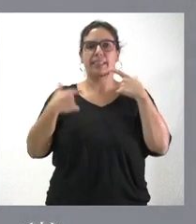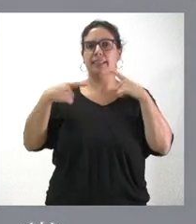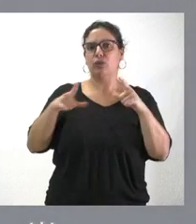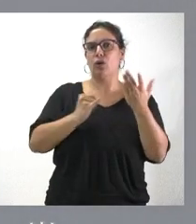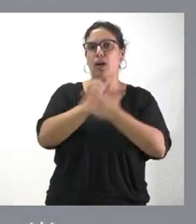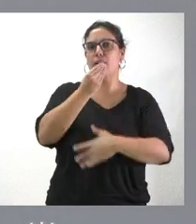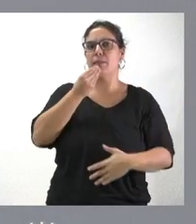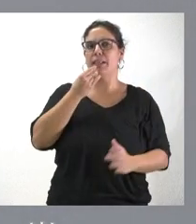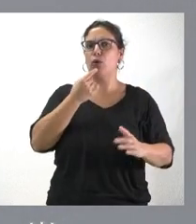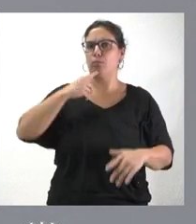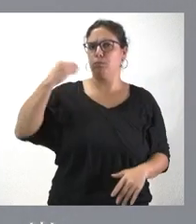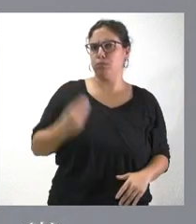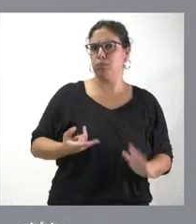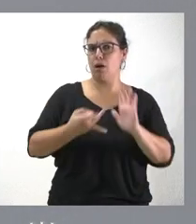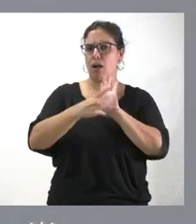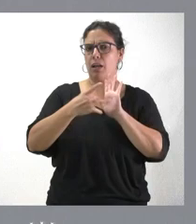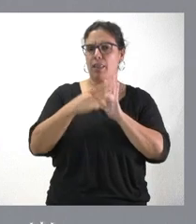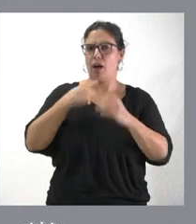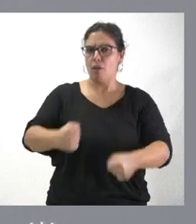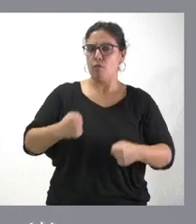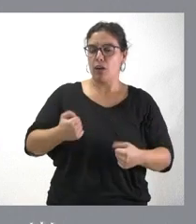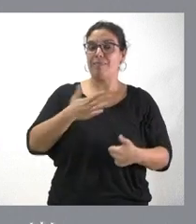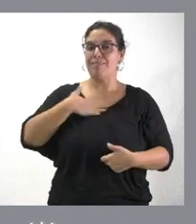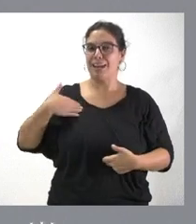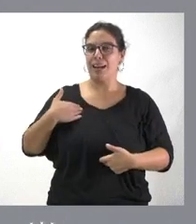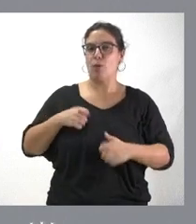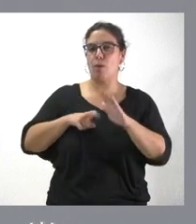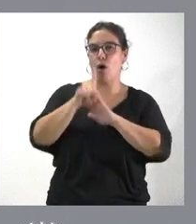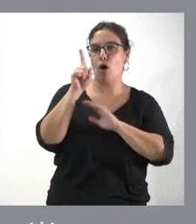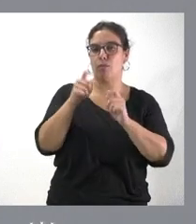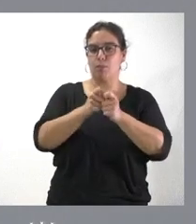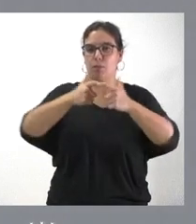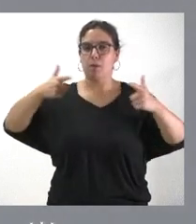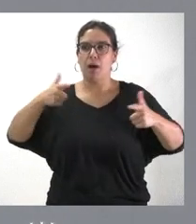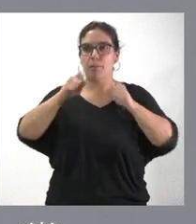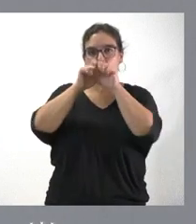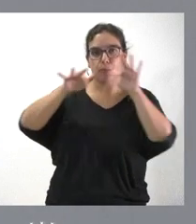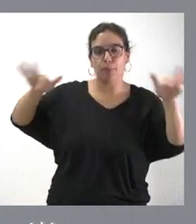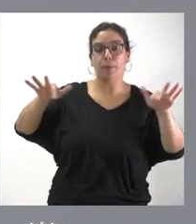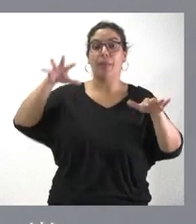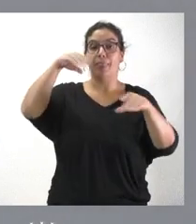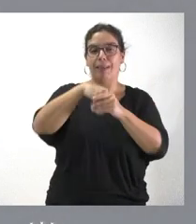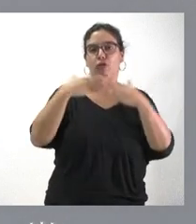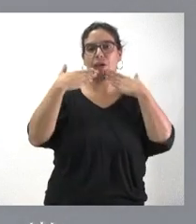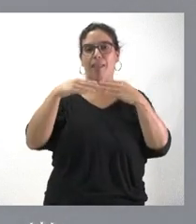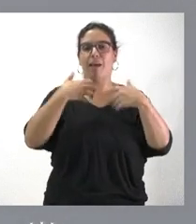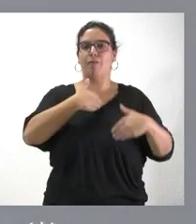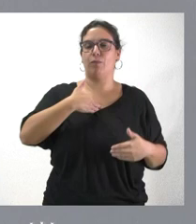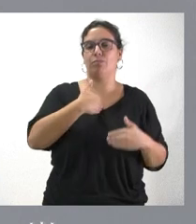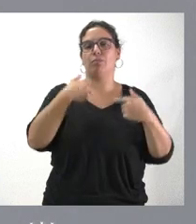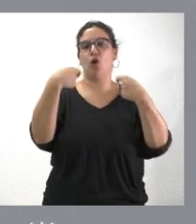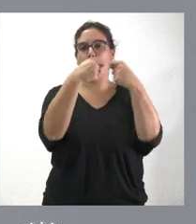muy alta calidad y lo que queremos es alcanzar mejores dimensiones y mayor eficiencia en las cooperativas. Este es el objetivo del plan.